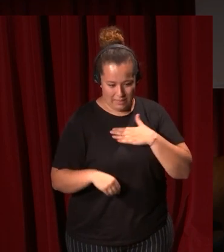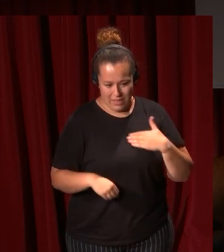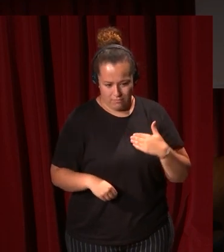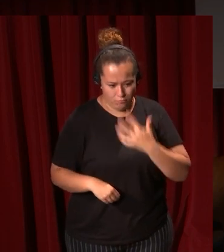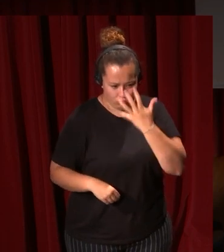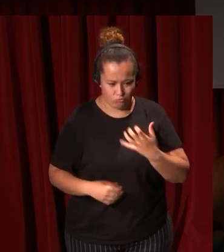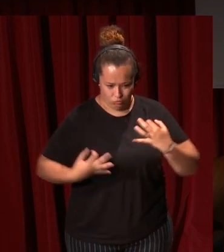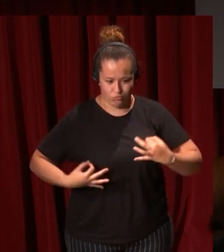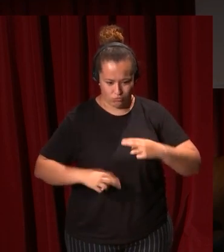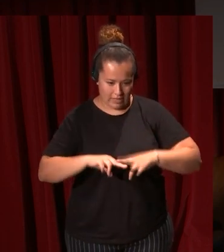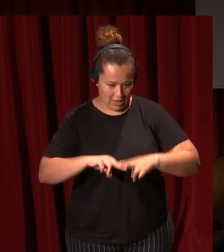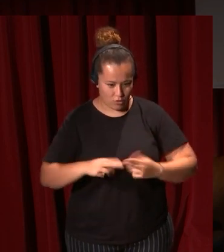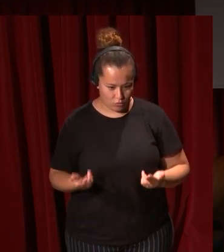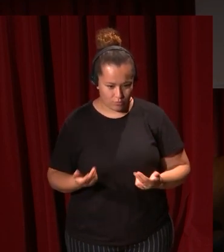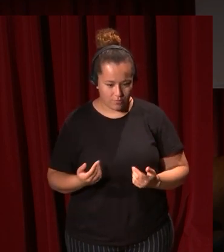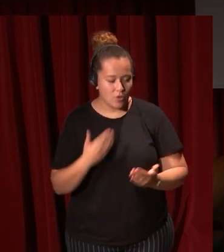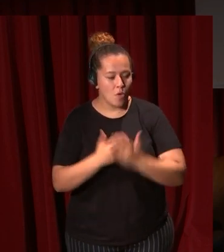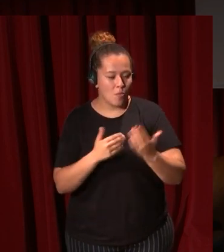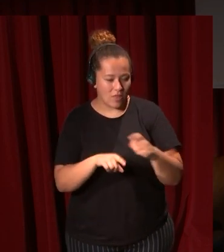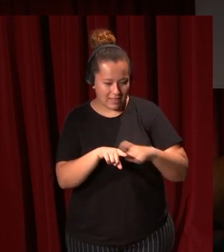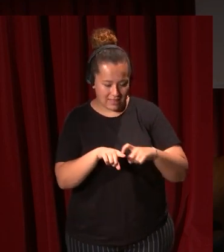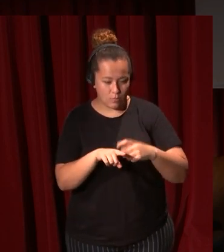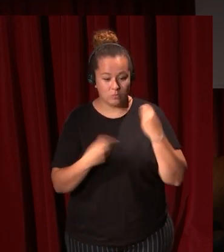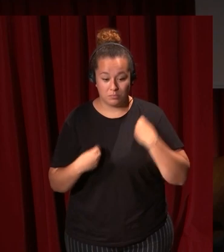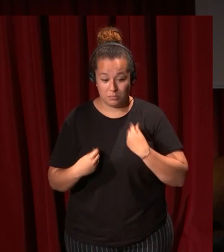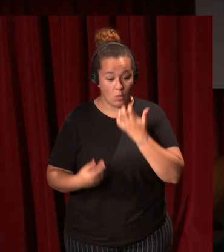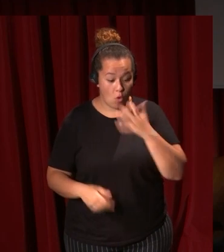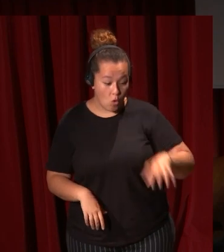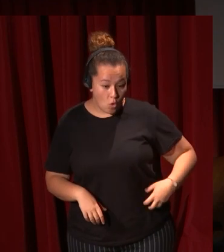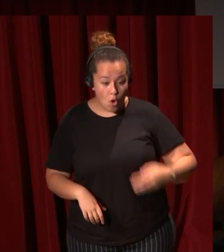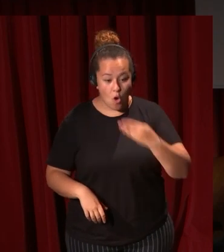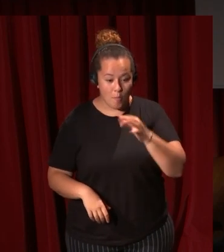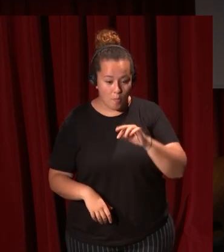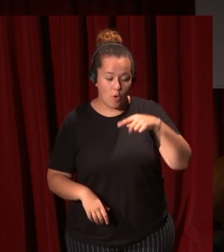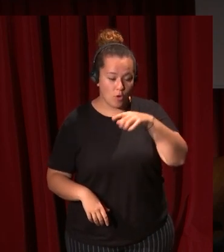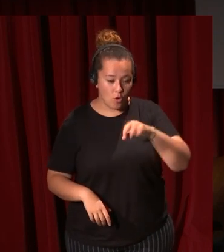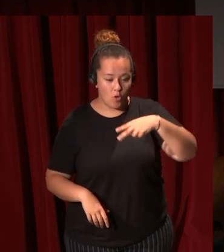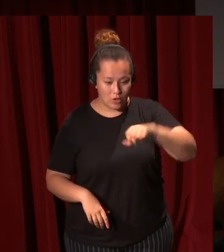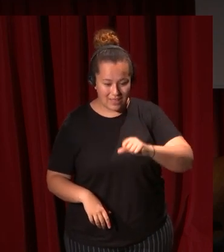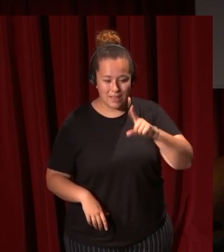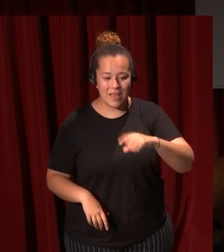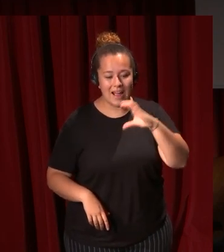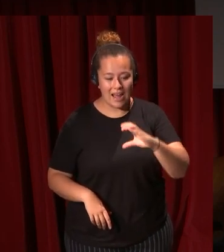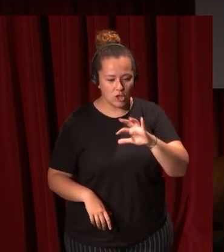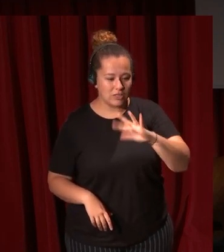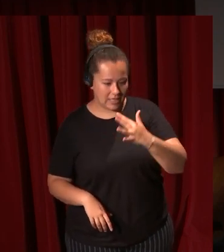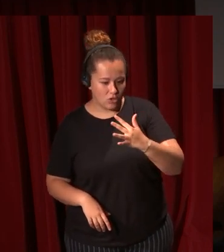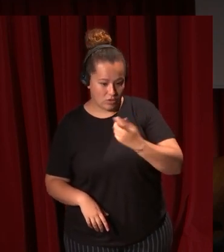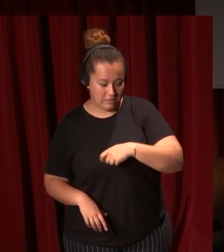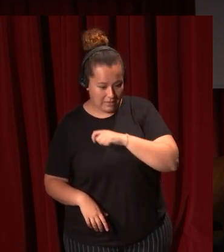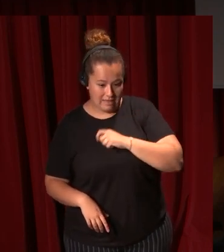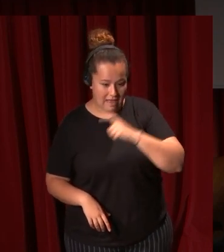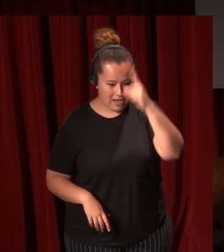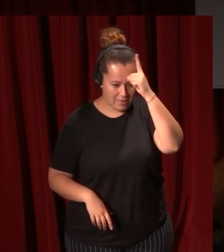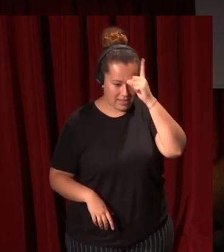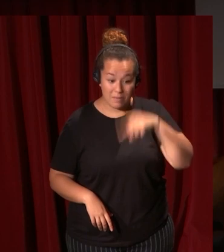quienes lo siguen están duques de Borgoña como Carlos I de España, V de Alemania y Felipe II también que también